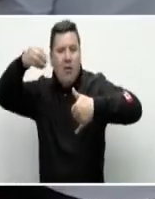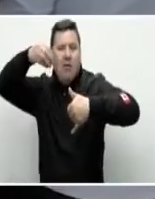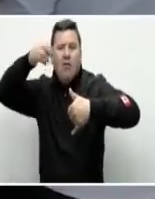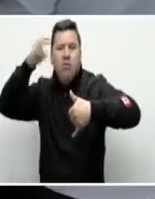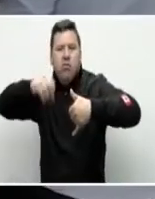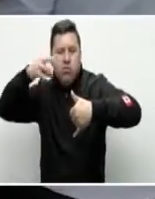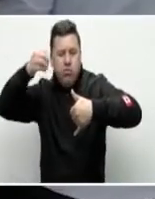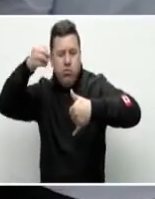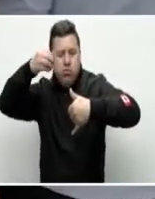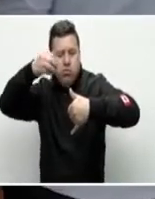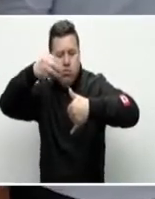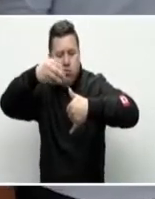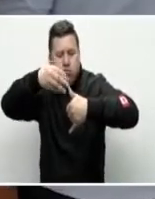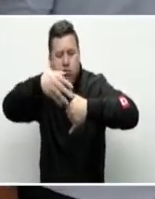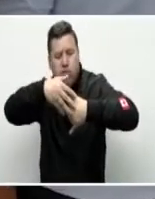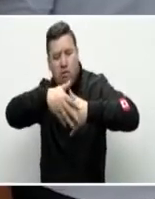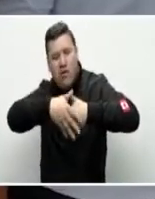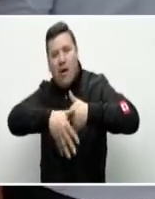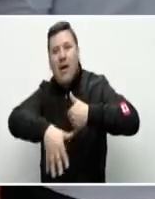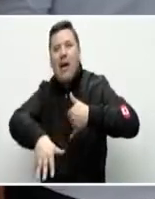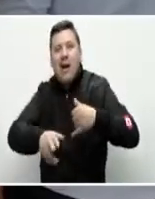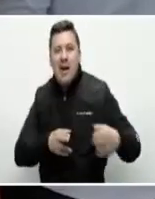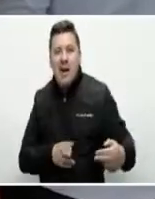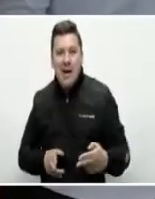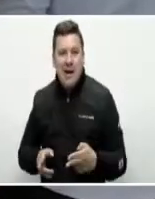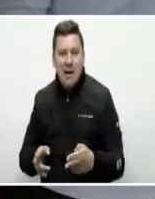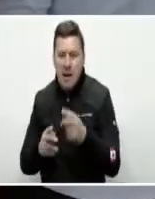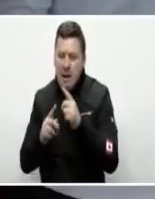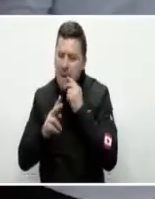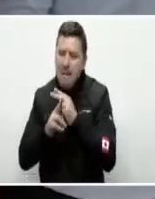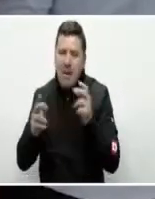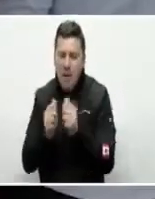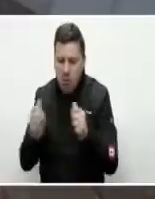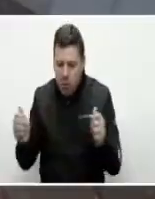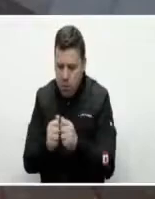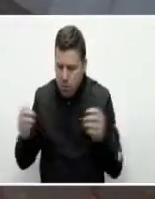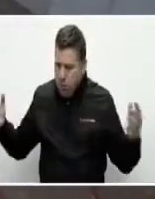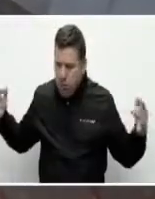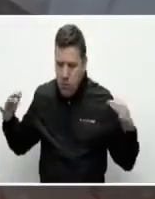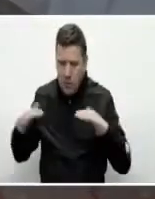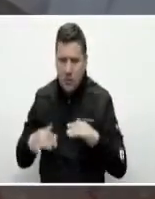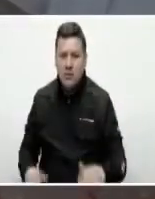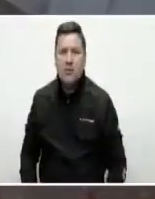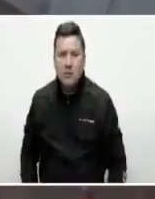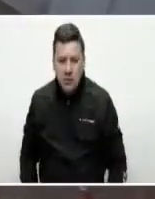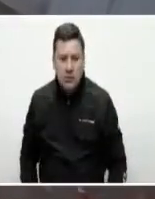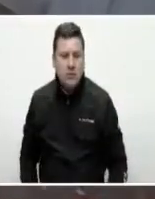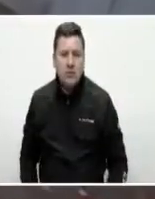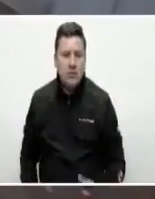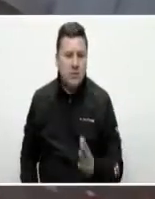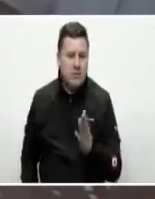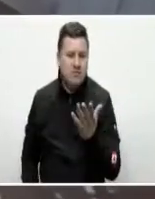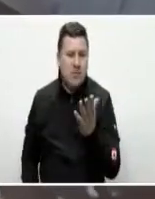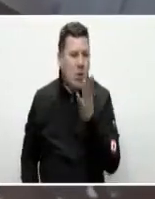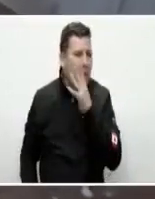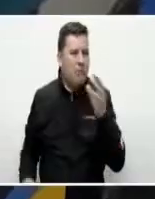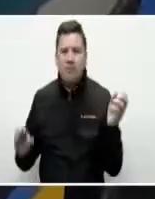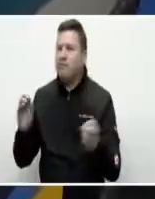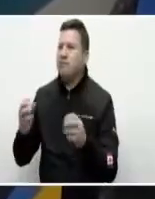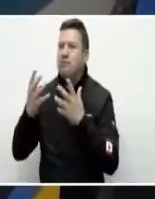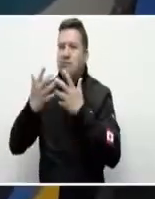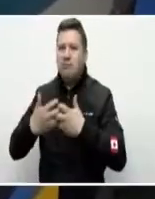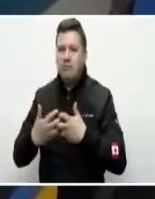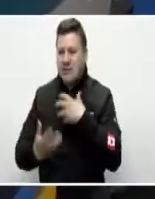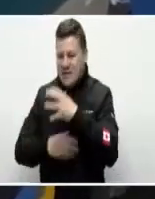todos los productos que llegan o la mayoría son productos en empaques plásticos entonces no hay un depósito o no hay una